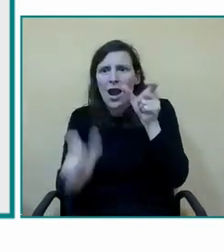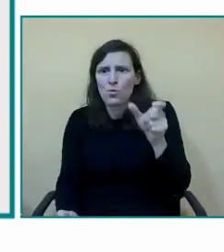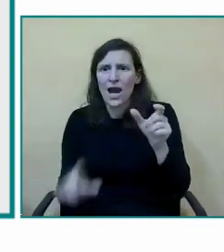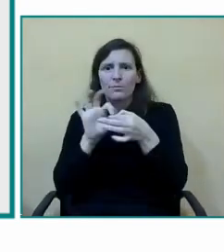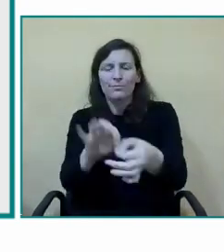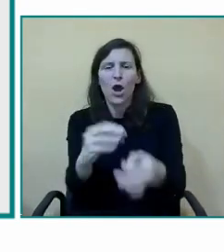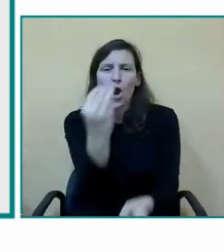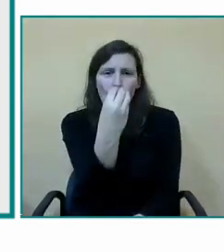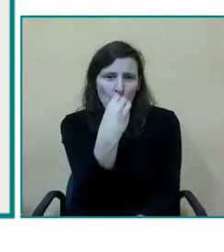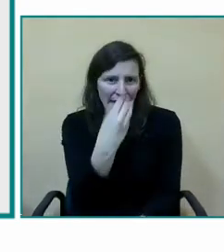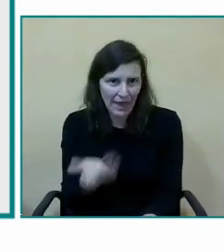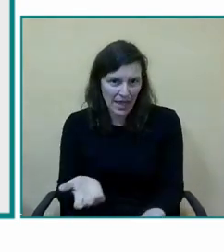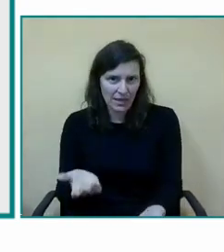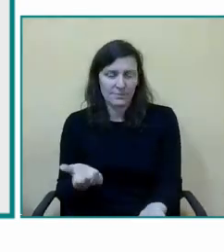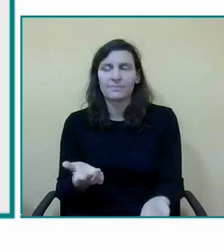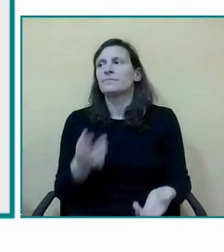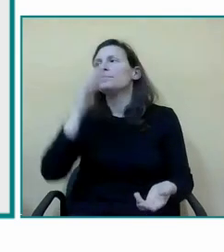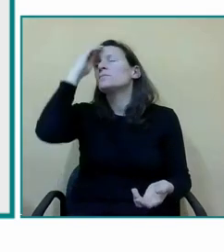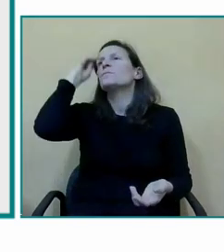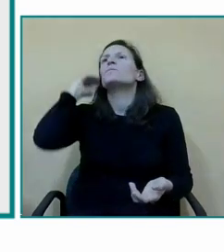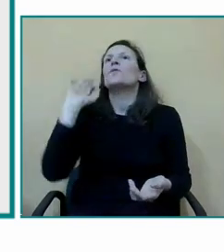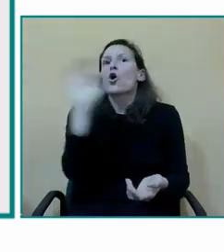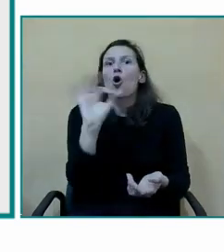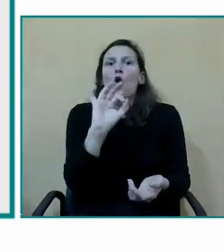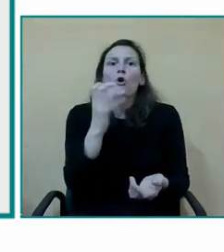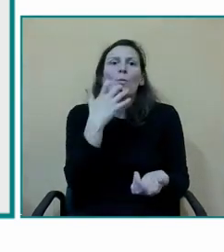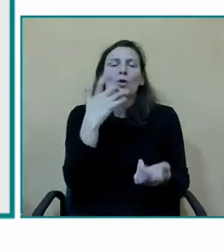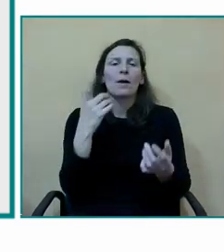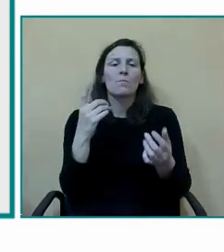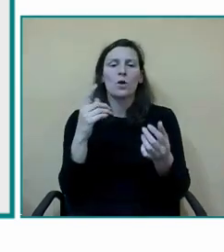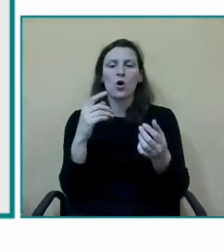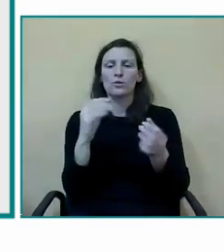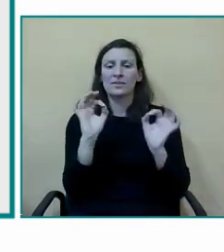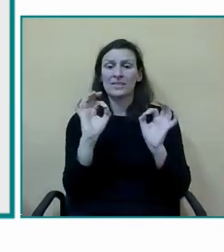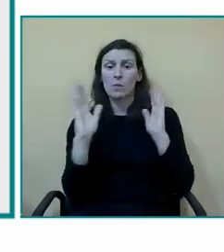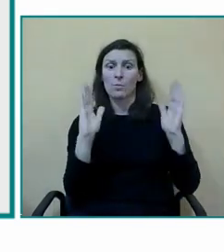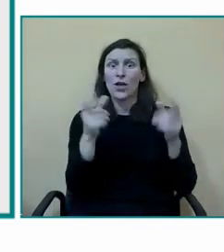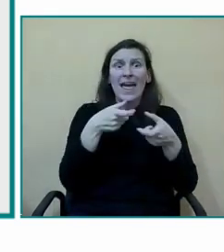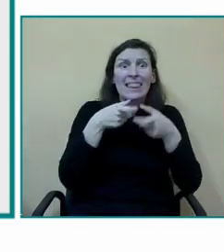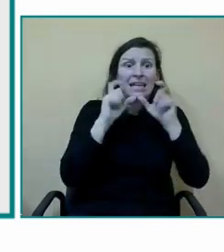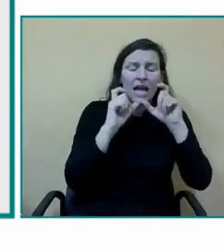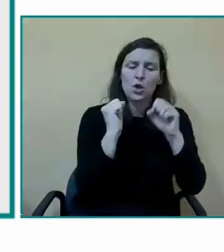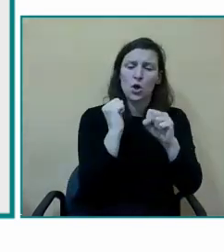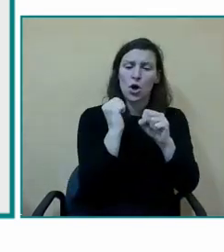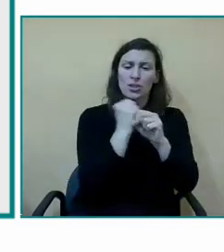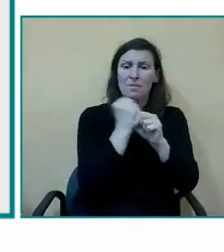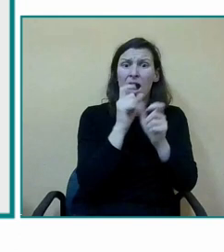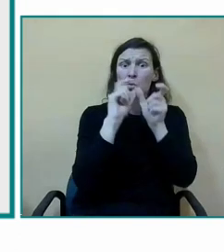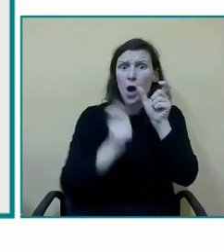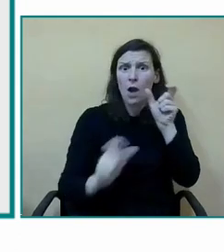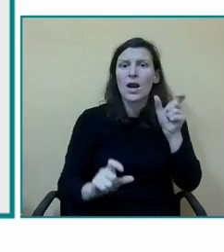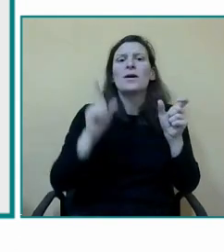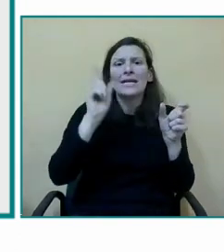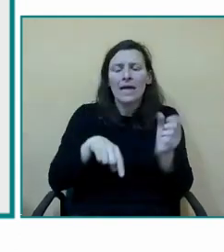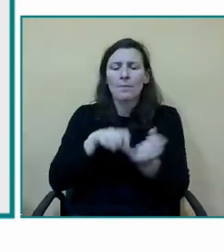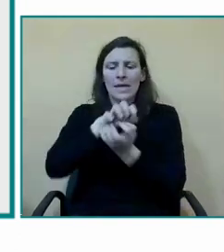comida también aprovecharemos en algún momento para trabajar la masticación las prasias y en las salidas vamos a trabajar